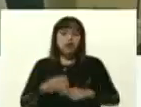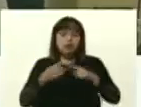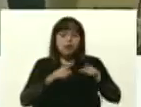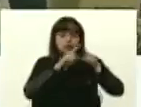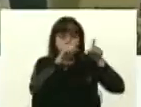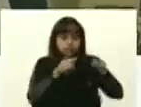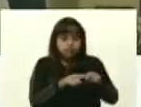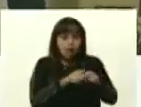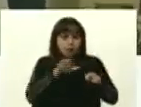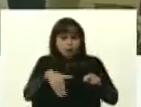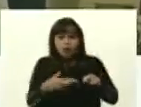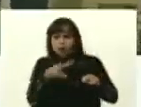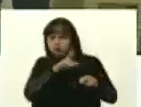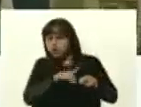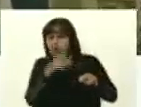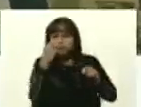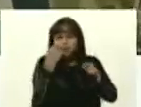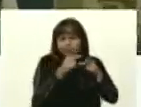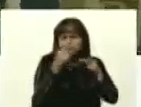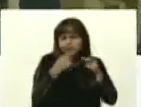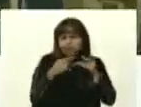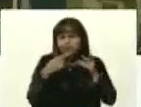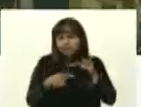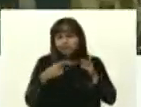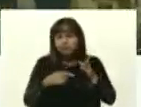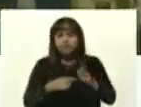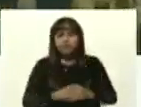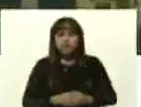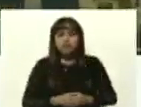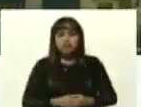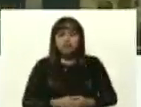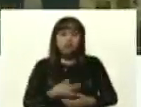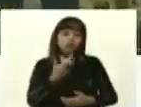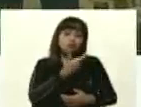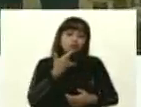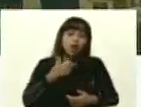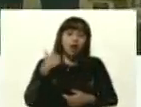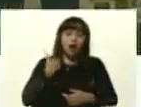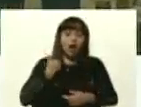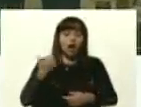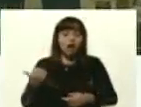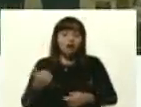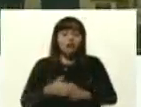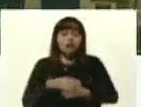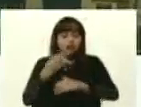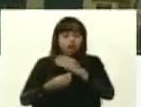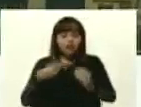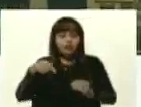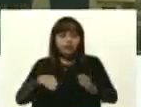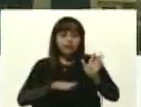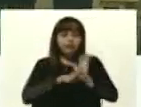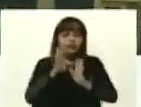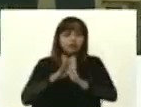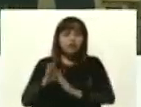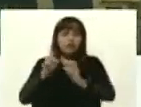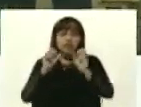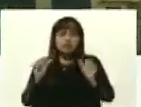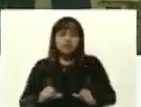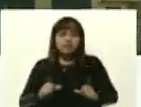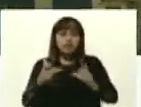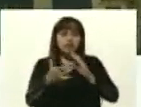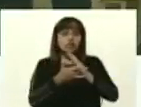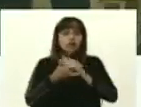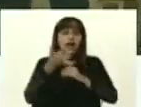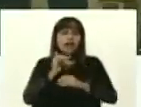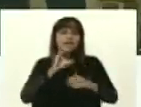dispositivo multipropósito y hemos tratado de que cada uno de los dispositivos que vamos a ir desarrollando aquí dentro de sistemas tecnológicos al caraván tengan